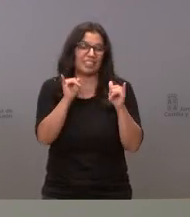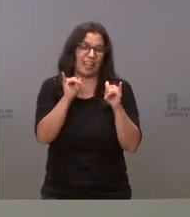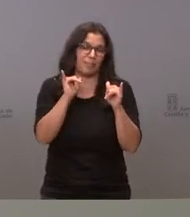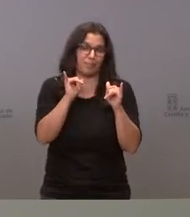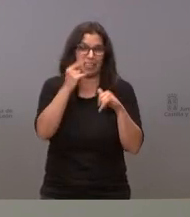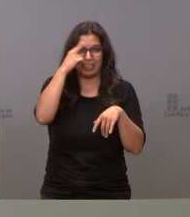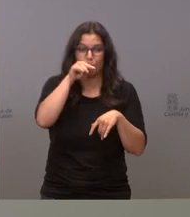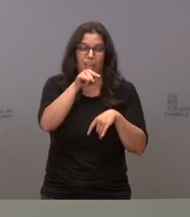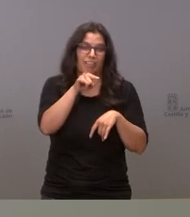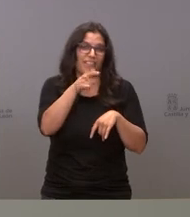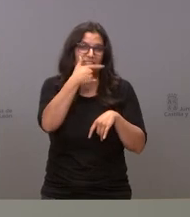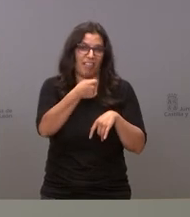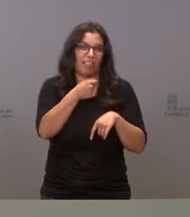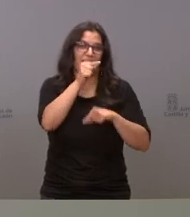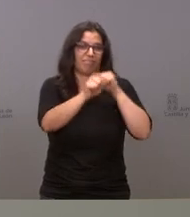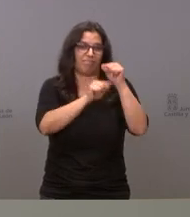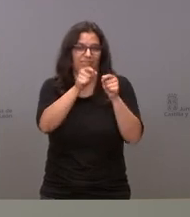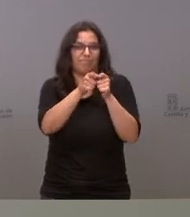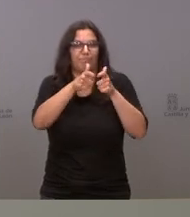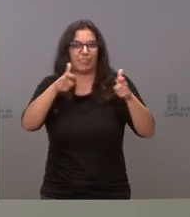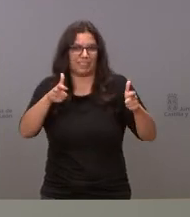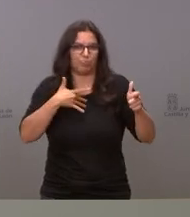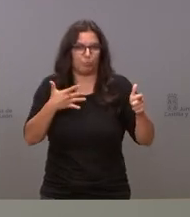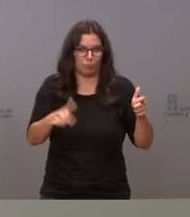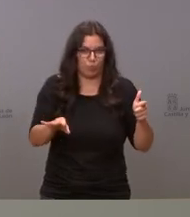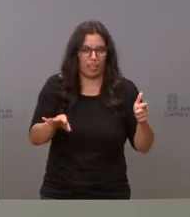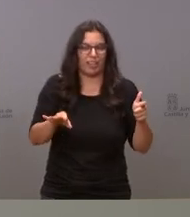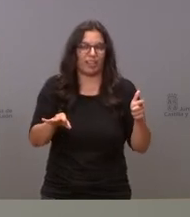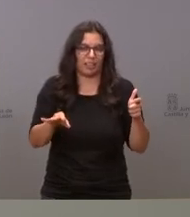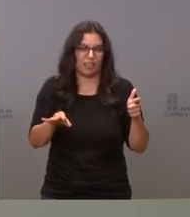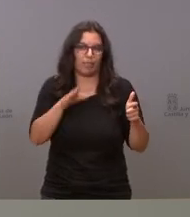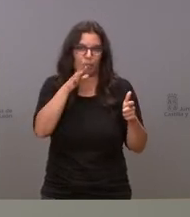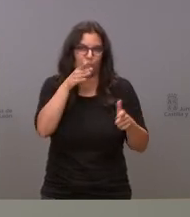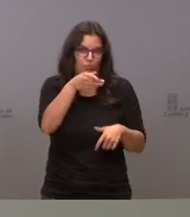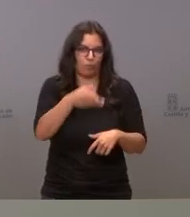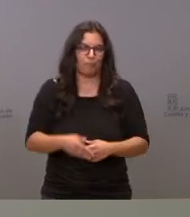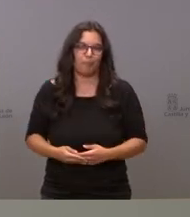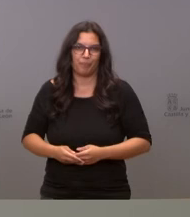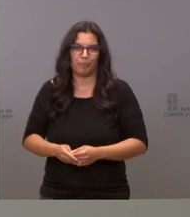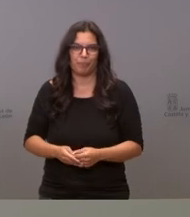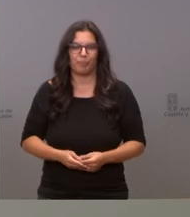que esas pueden ser las causas de que podamos tener más pruebas diagnósticas positivas